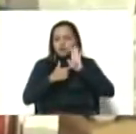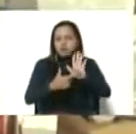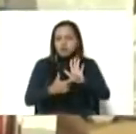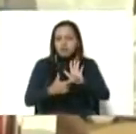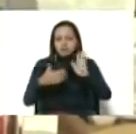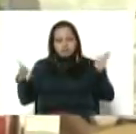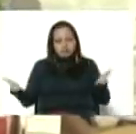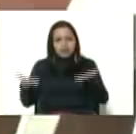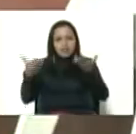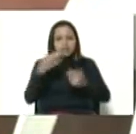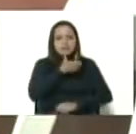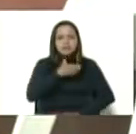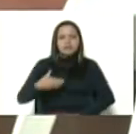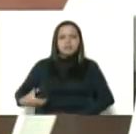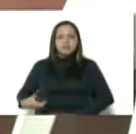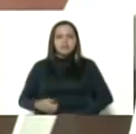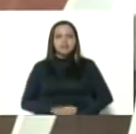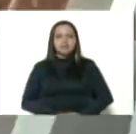Adelante, presidente.